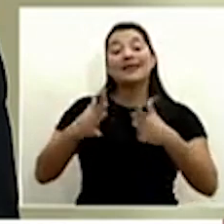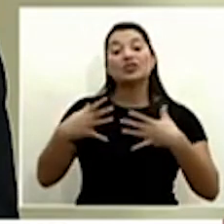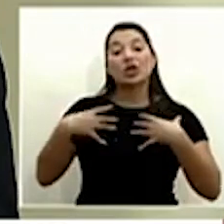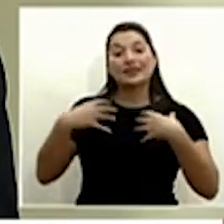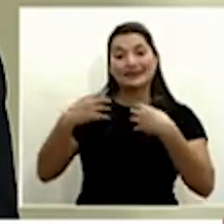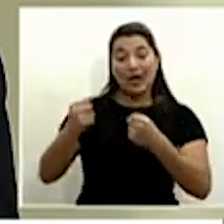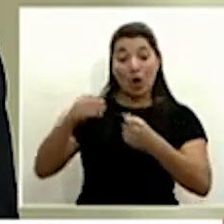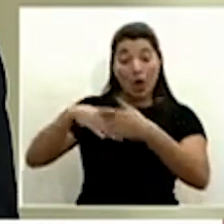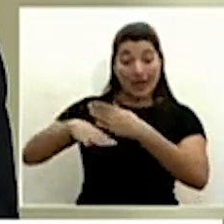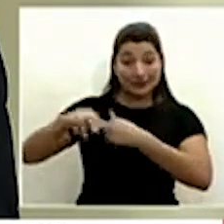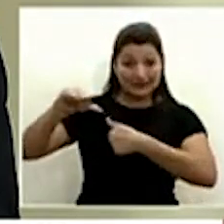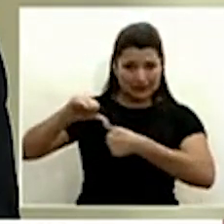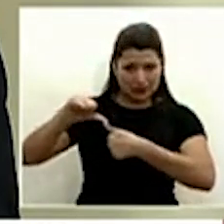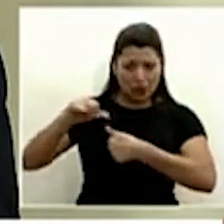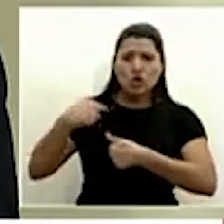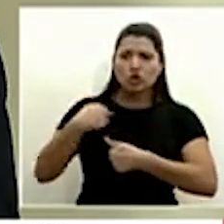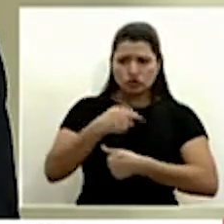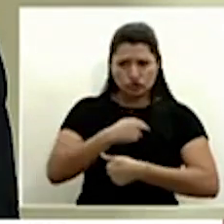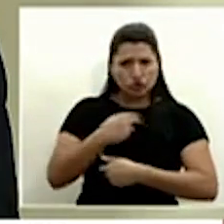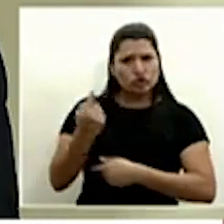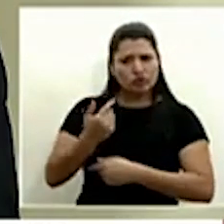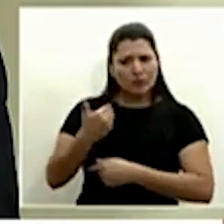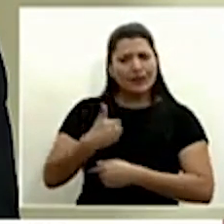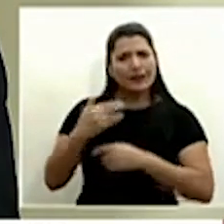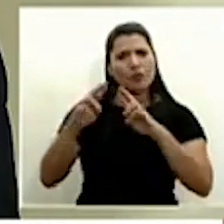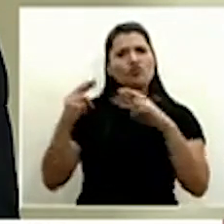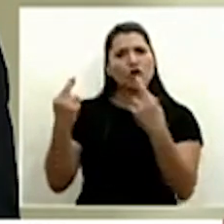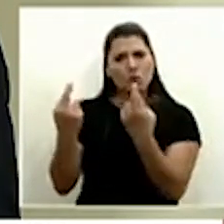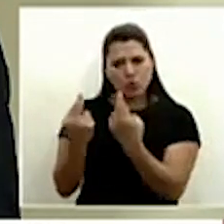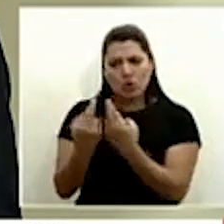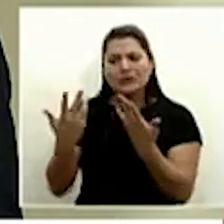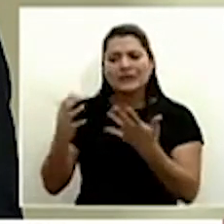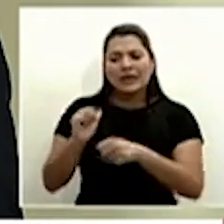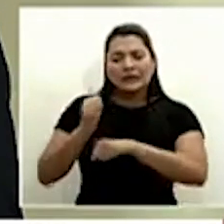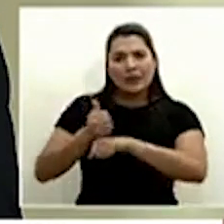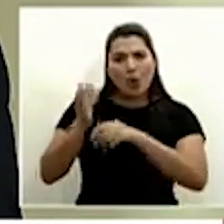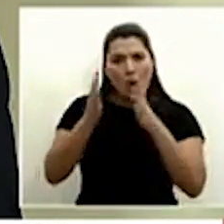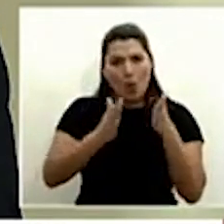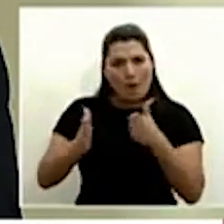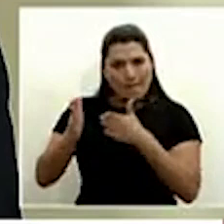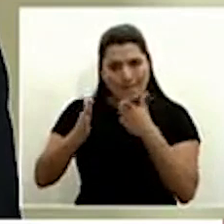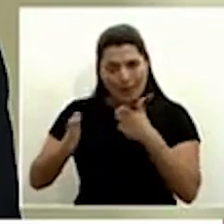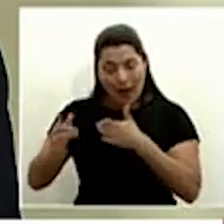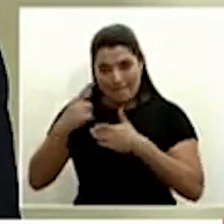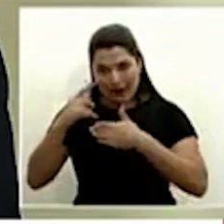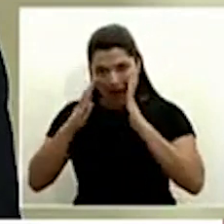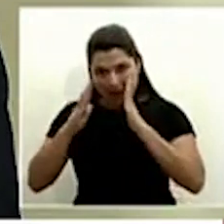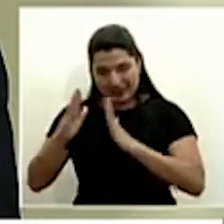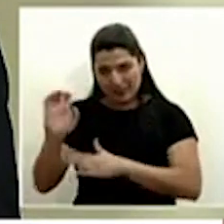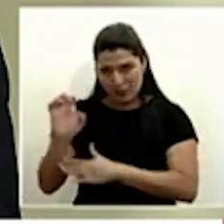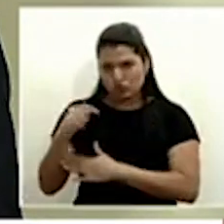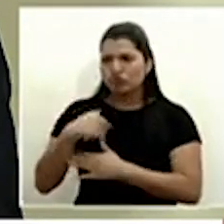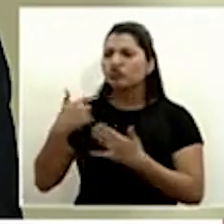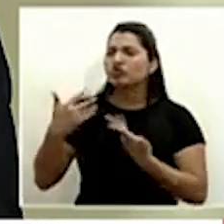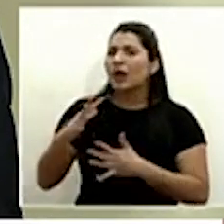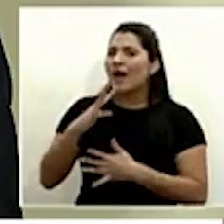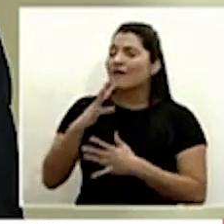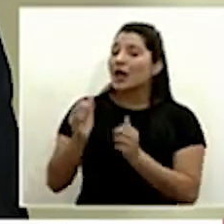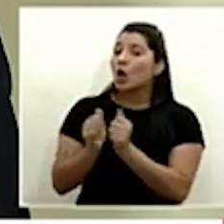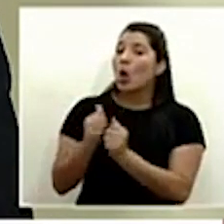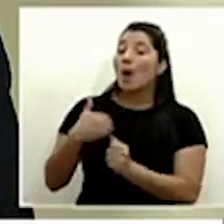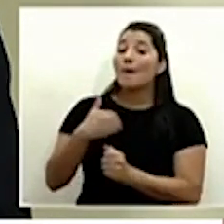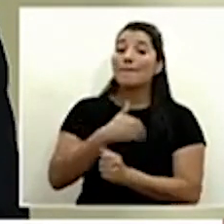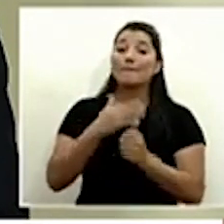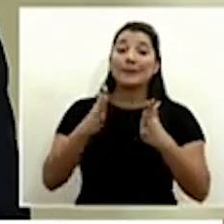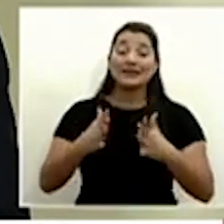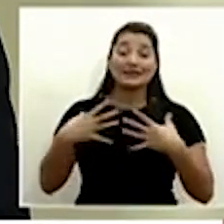hemos mantenido reuniones, hay un plan de contingencia en algún momento también yo he conversado con la Ministra de Salud de Nicaragua sin